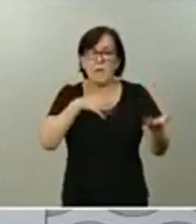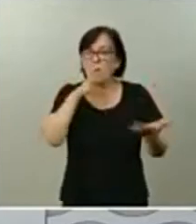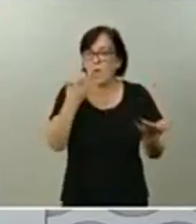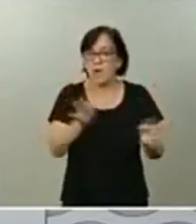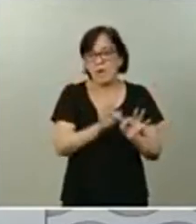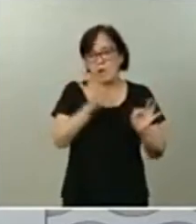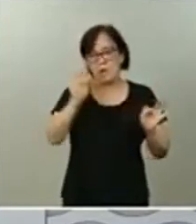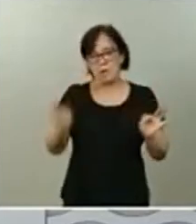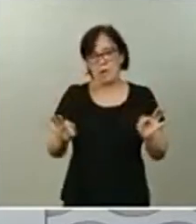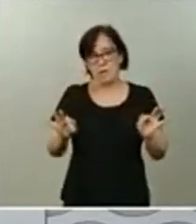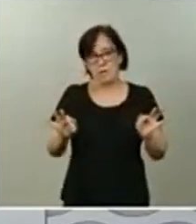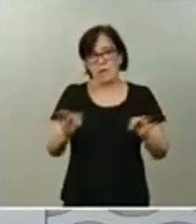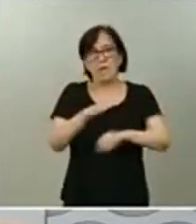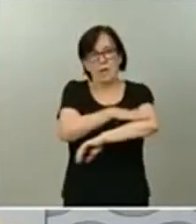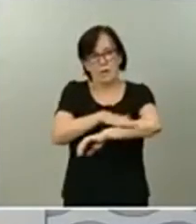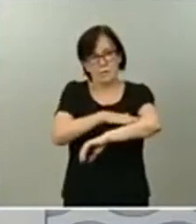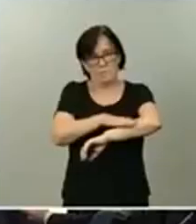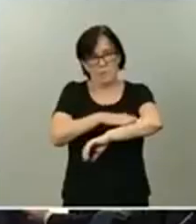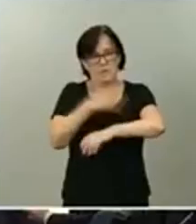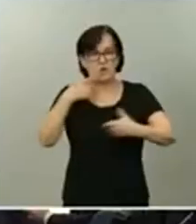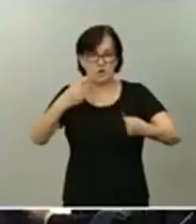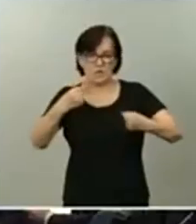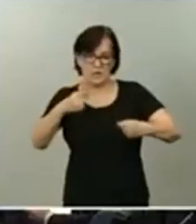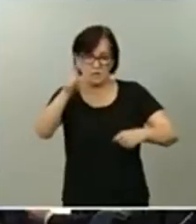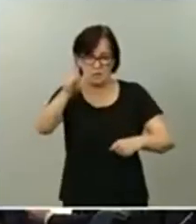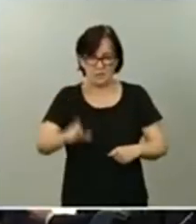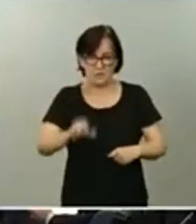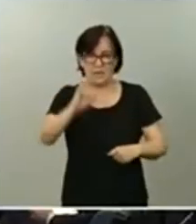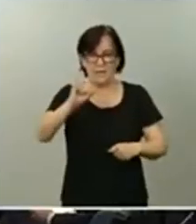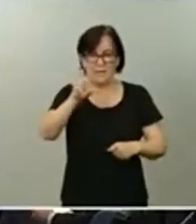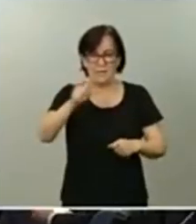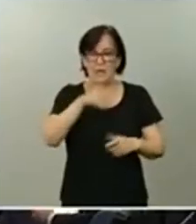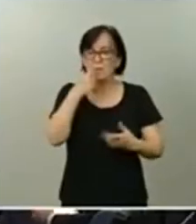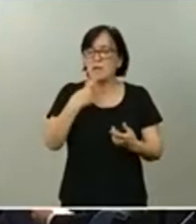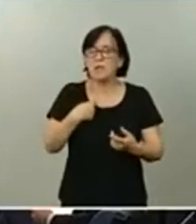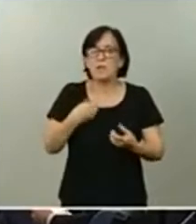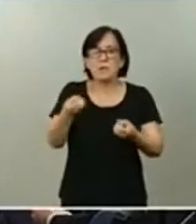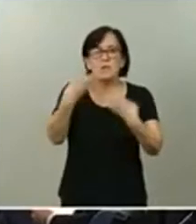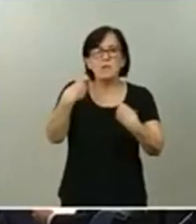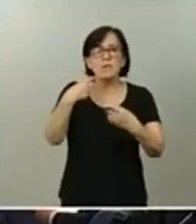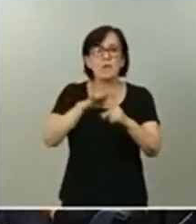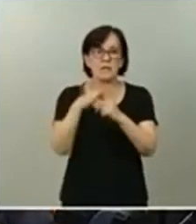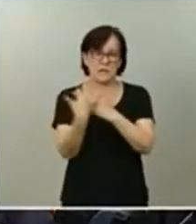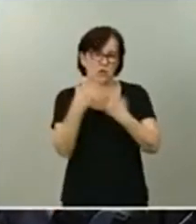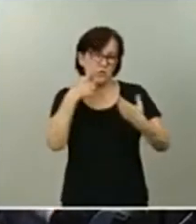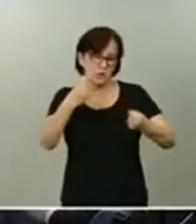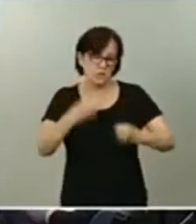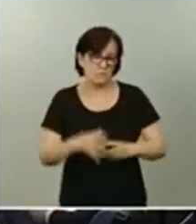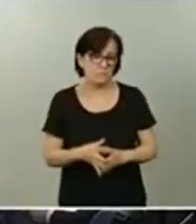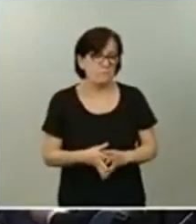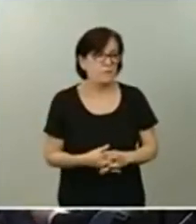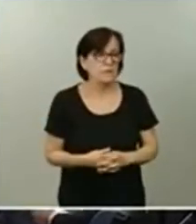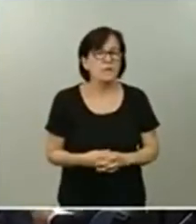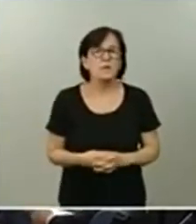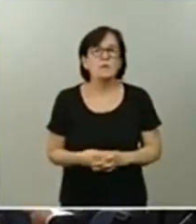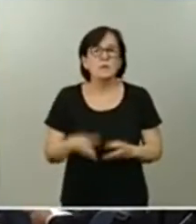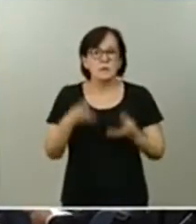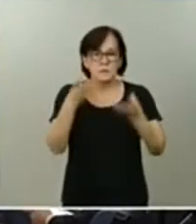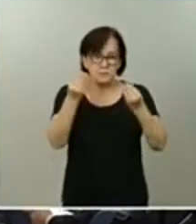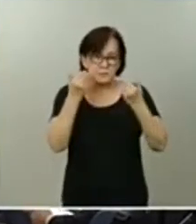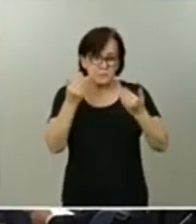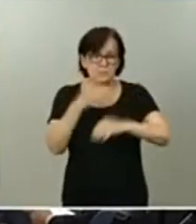al ministro de Sanidad, Salvador Illa, para que nos informe sobre la situación sanitaria. Muchas gracias, ministra.